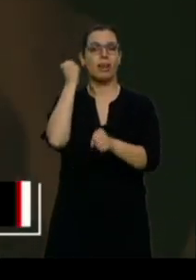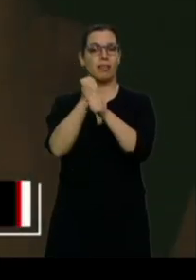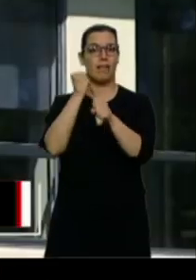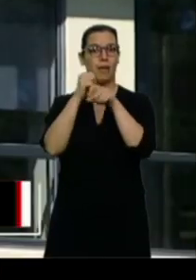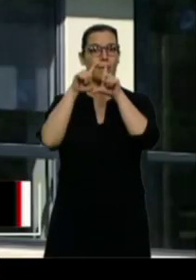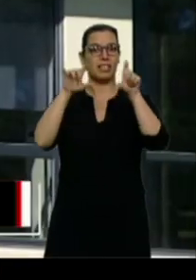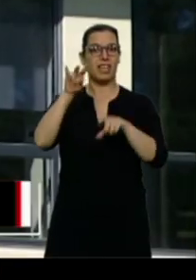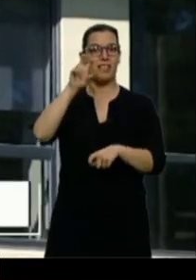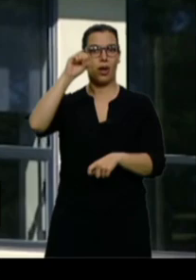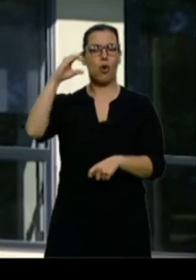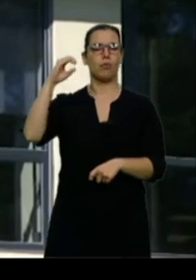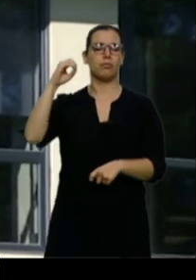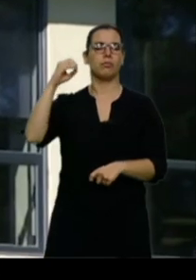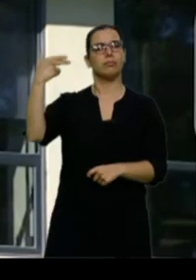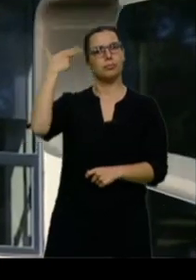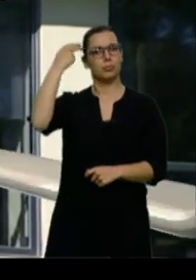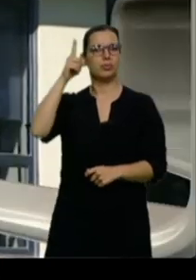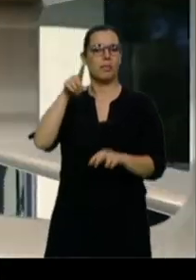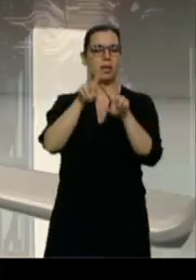sufrió acoso laboral por este motivo.